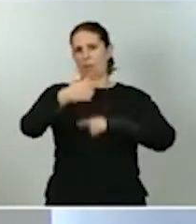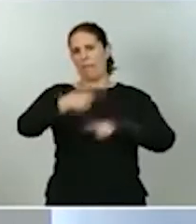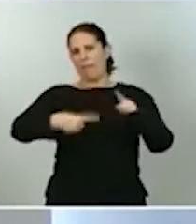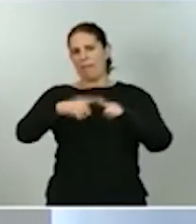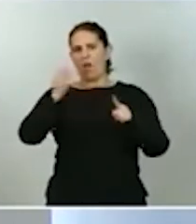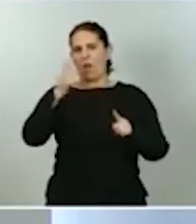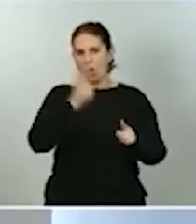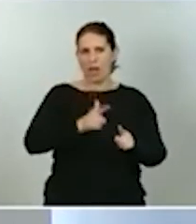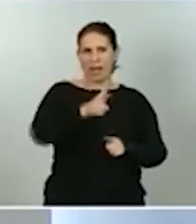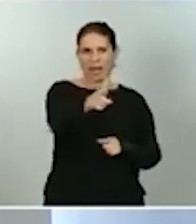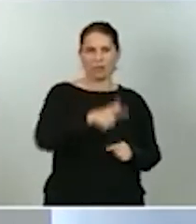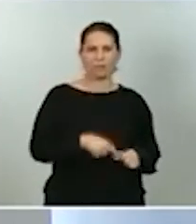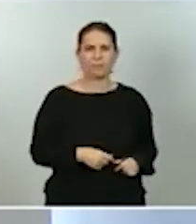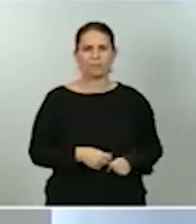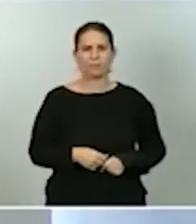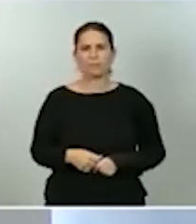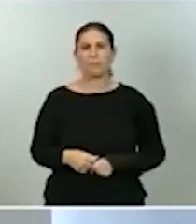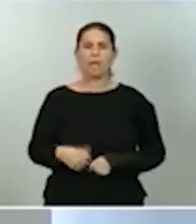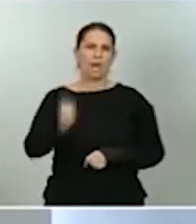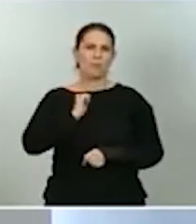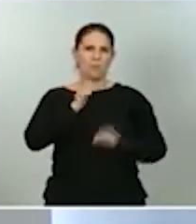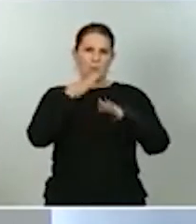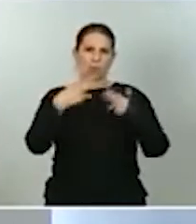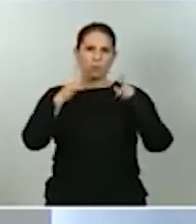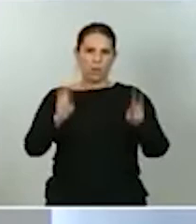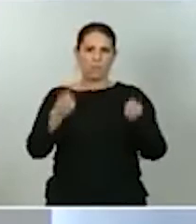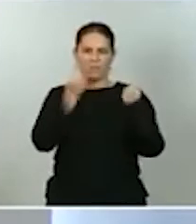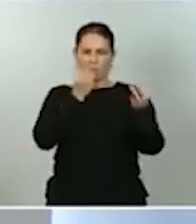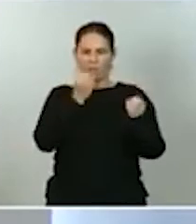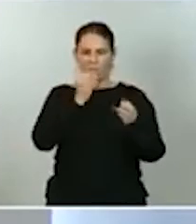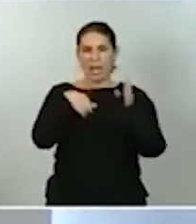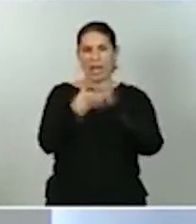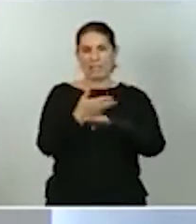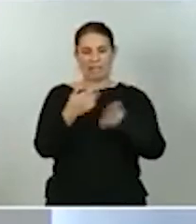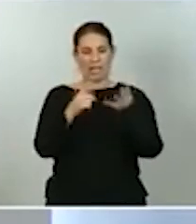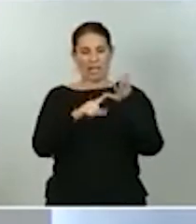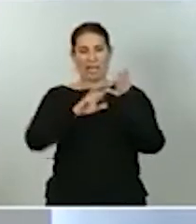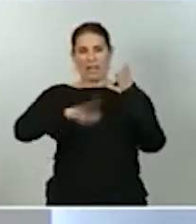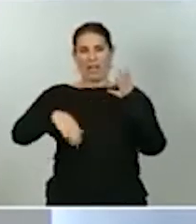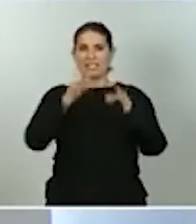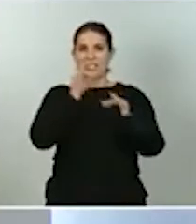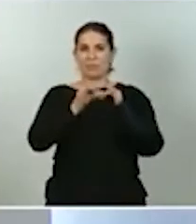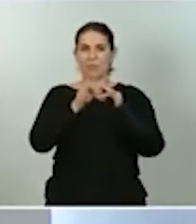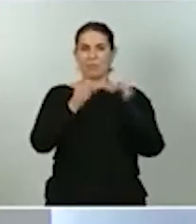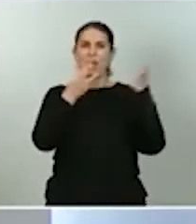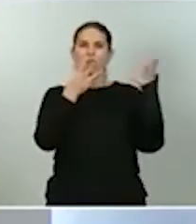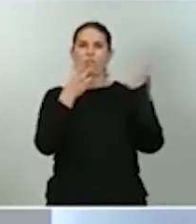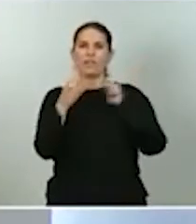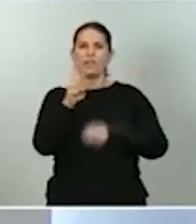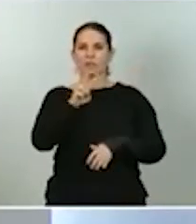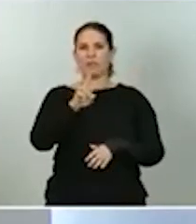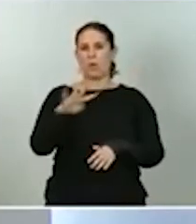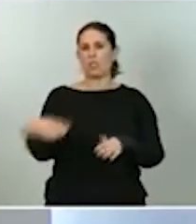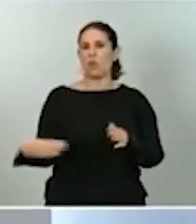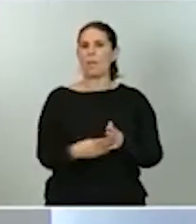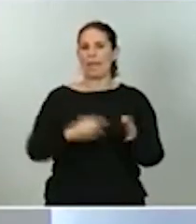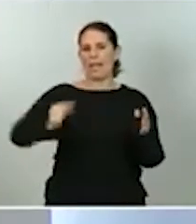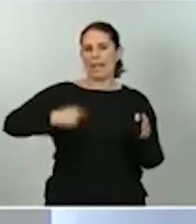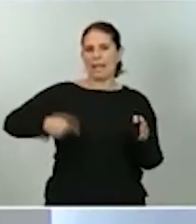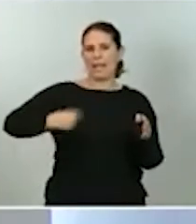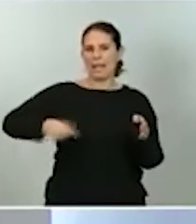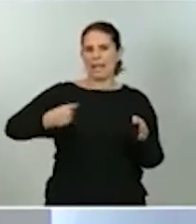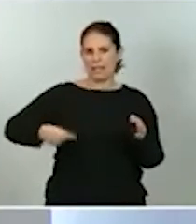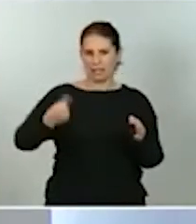actualizar la información, hasta finales de septiembre se han firmado 824.000 operaciones avaladas por estas